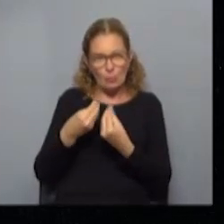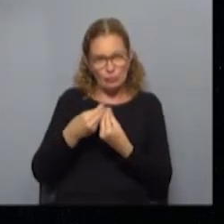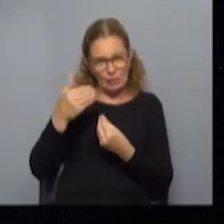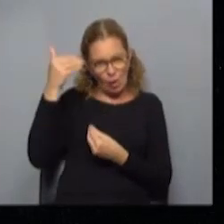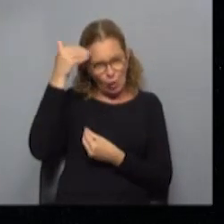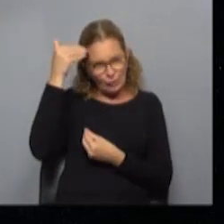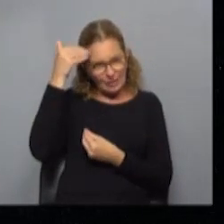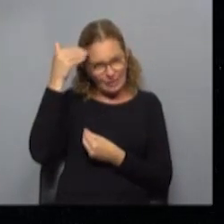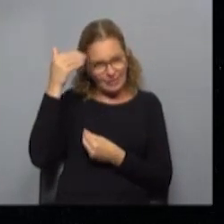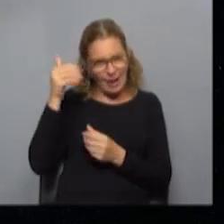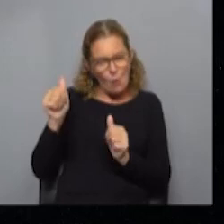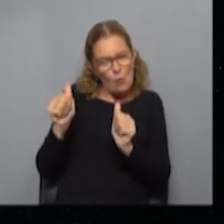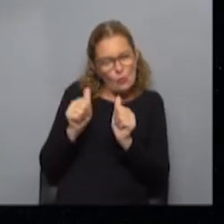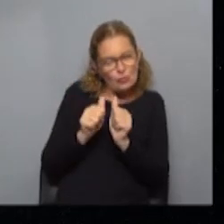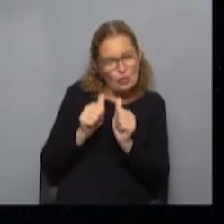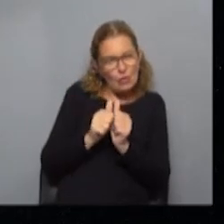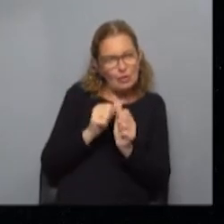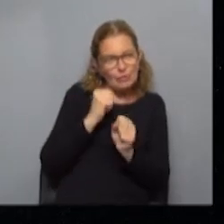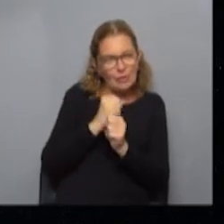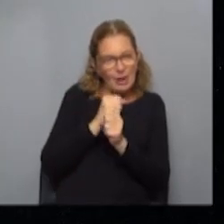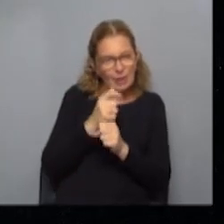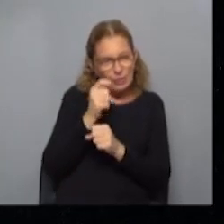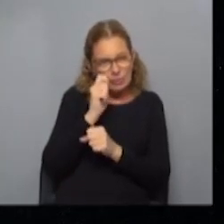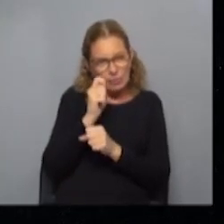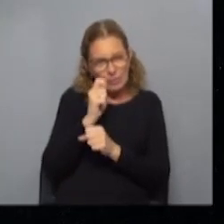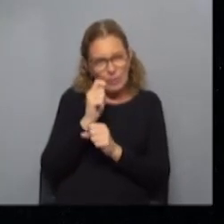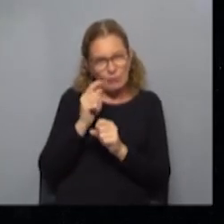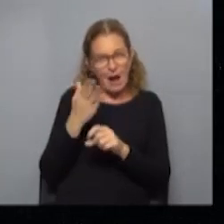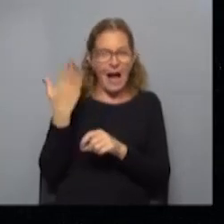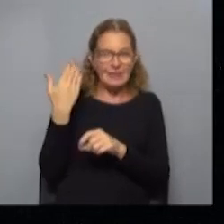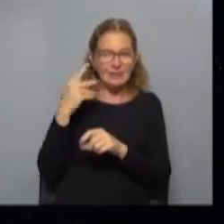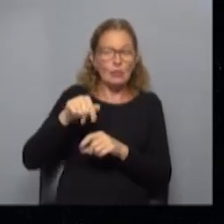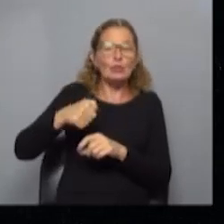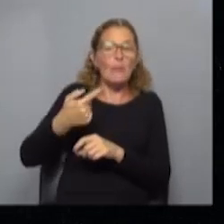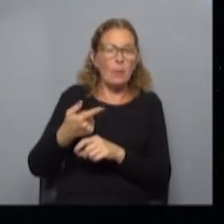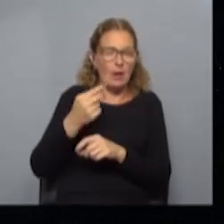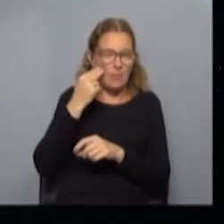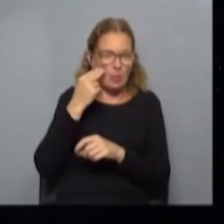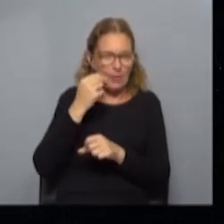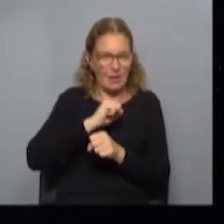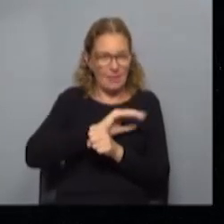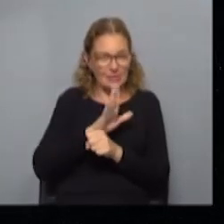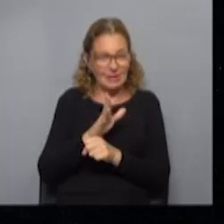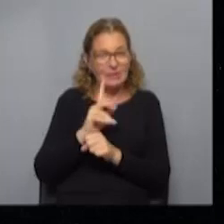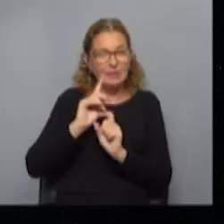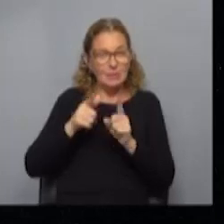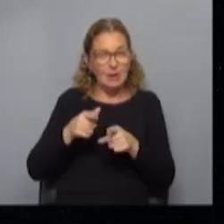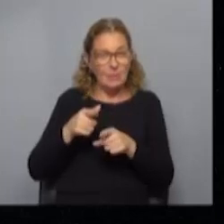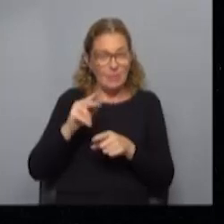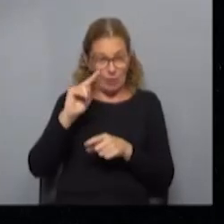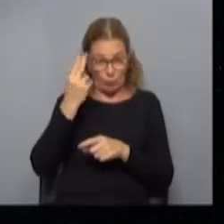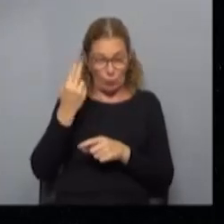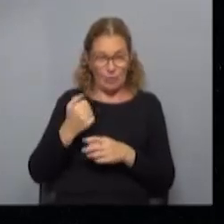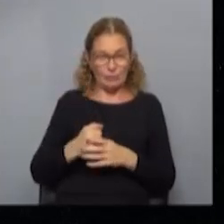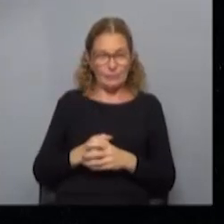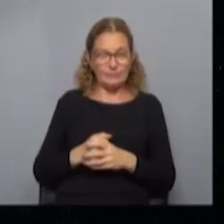unión, sobre todo, que generó en los trabajadores del turismo, fue un antes y un después el tema de la pandemia, y principalmente para los uruguayos,